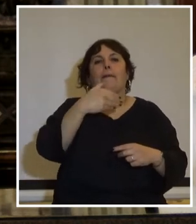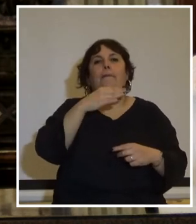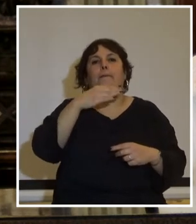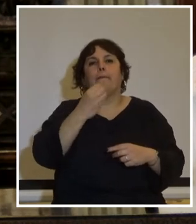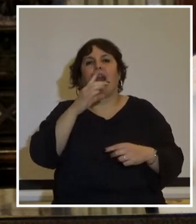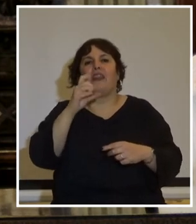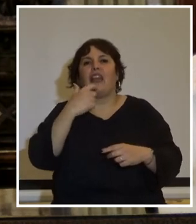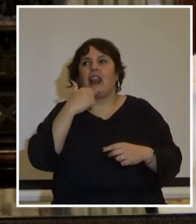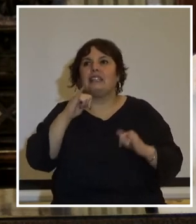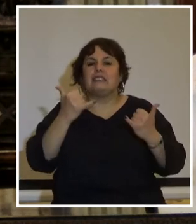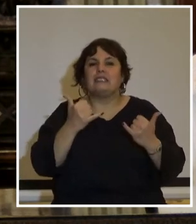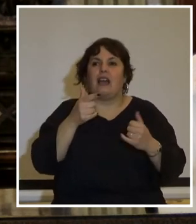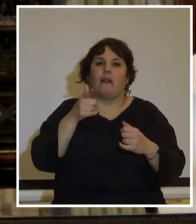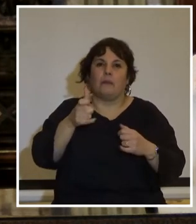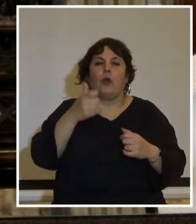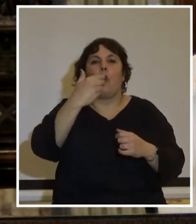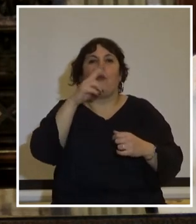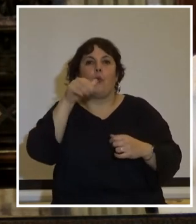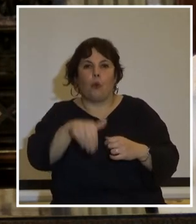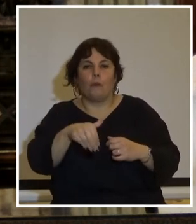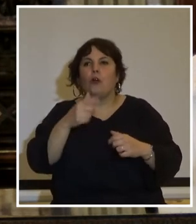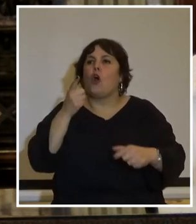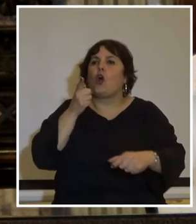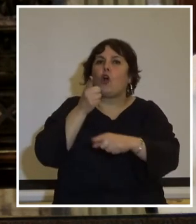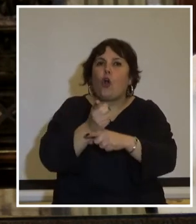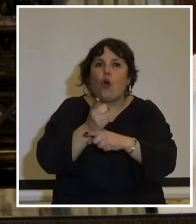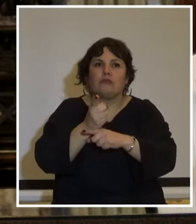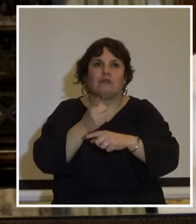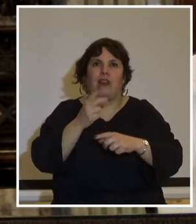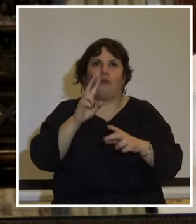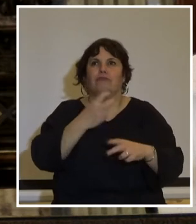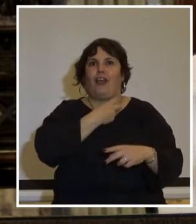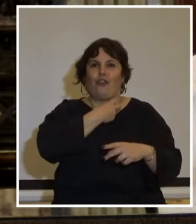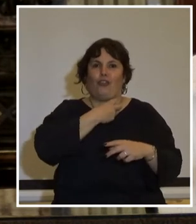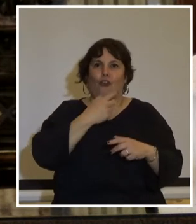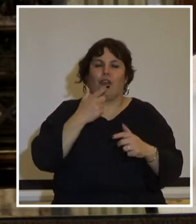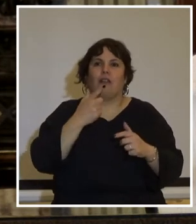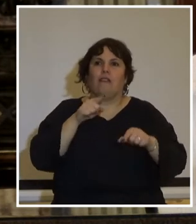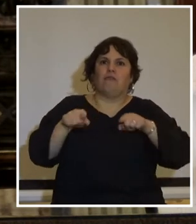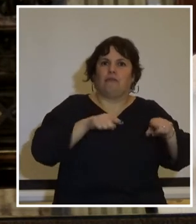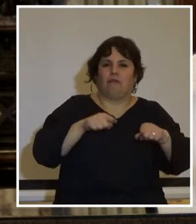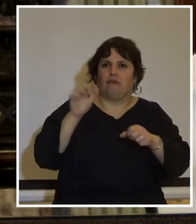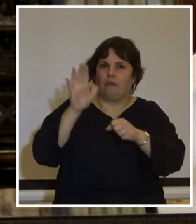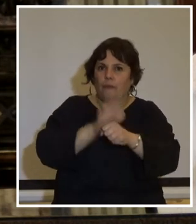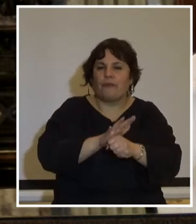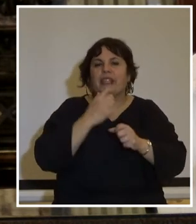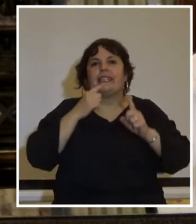sangre de Baltasar Brum contra el tirano. Recordamos a